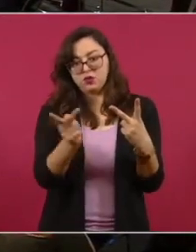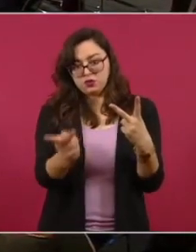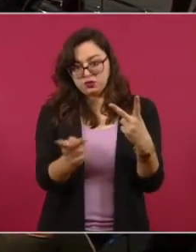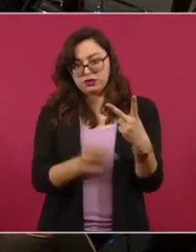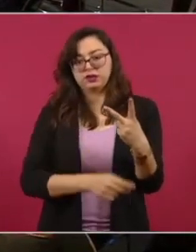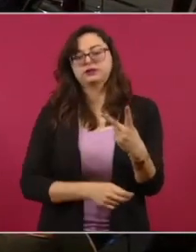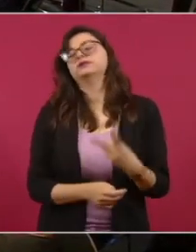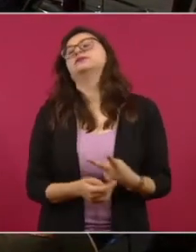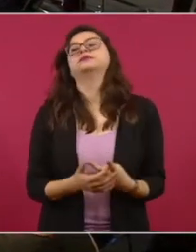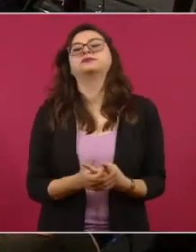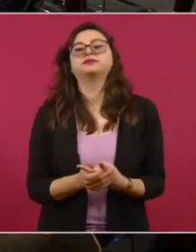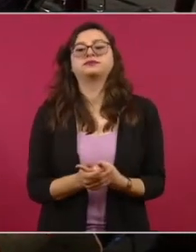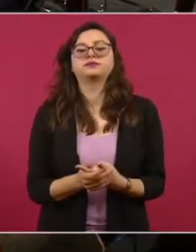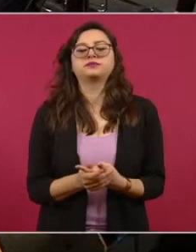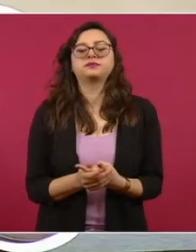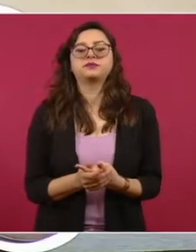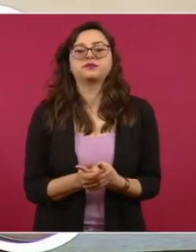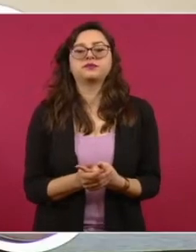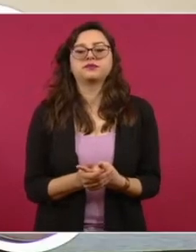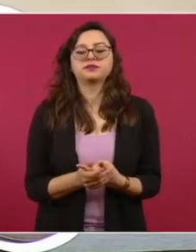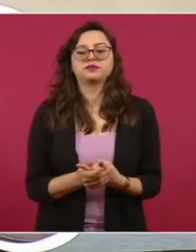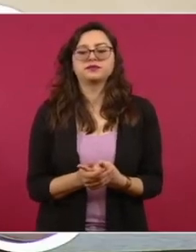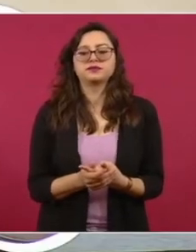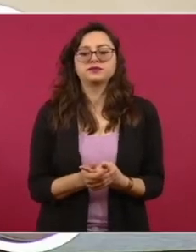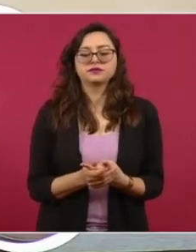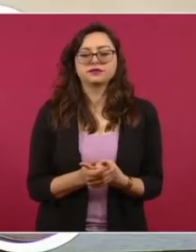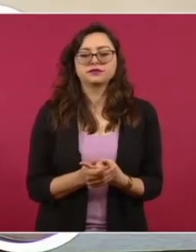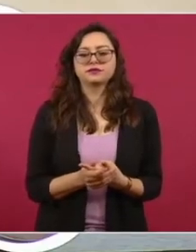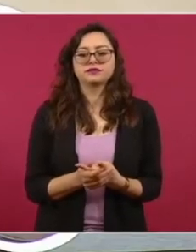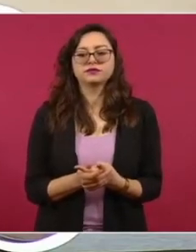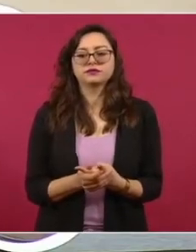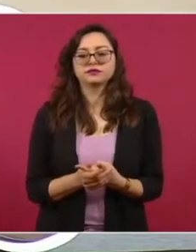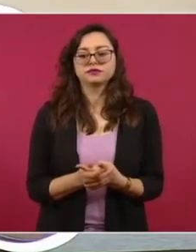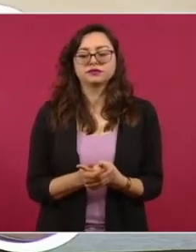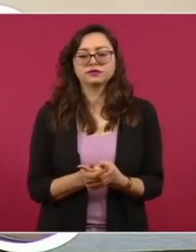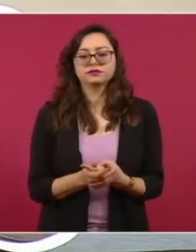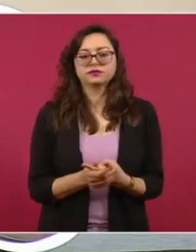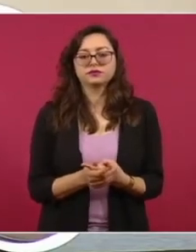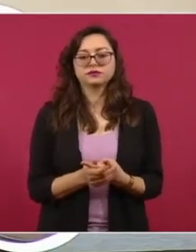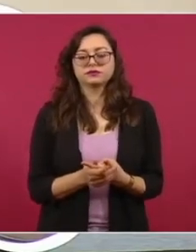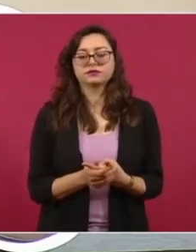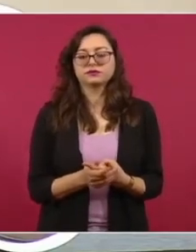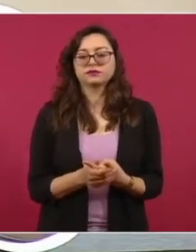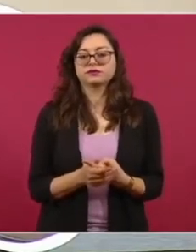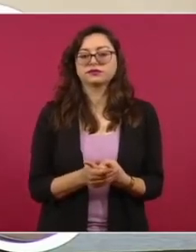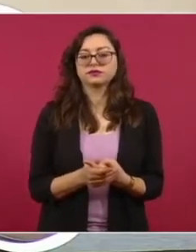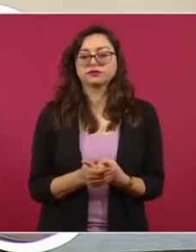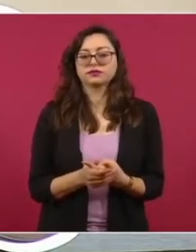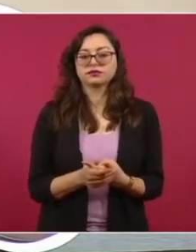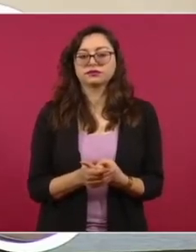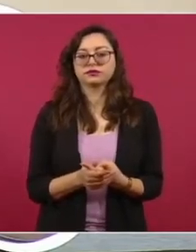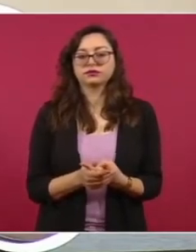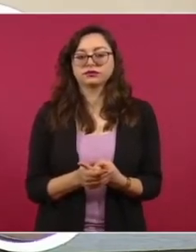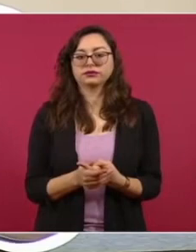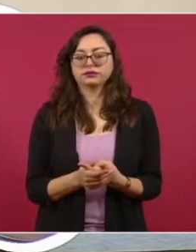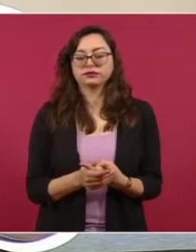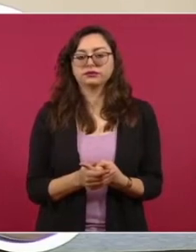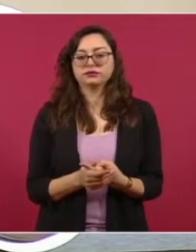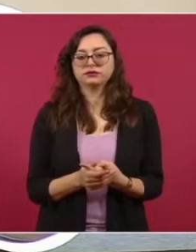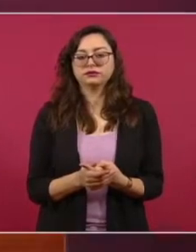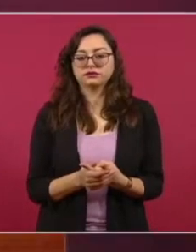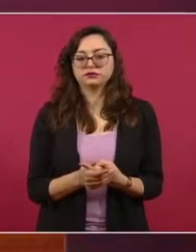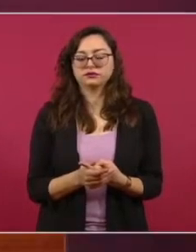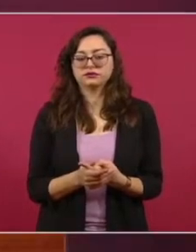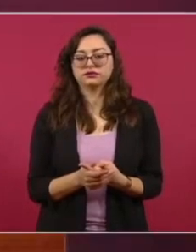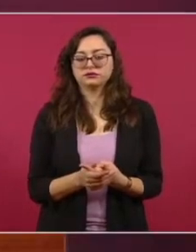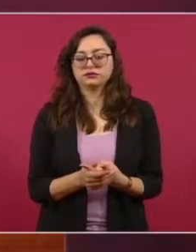reitero también que las cifras que nos dan sobre todos los delitos proceden,